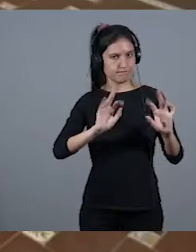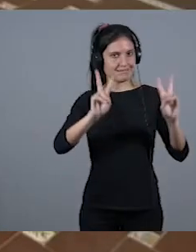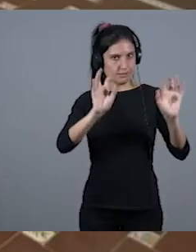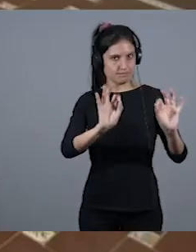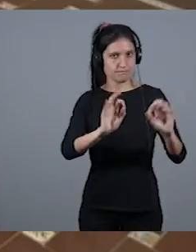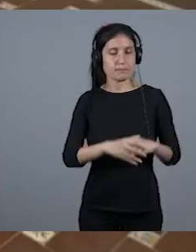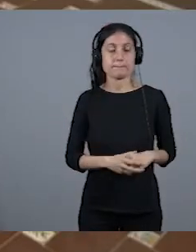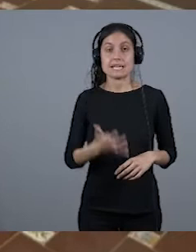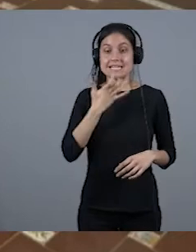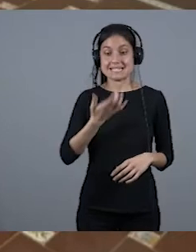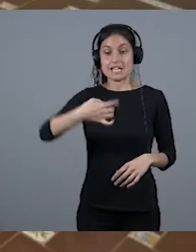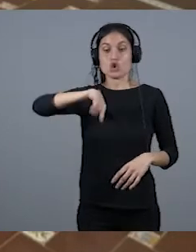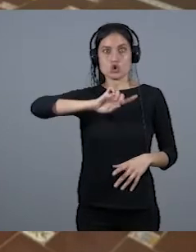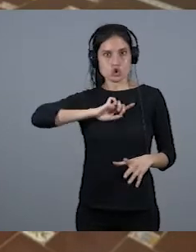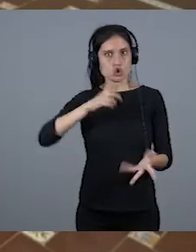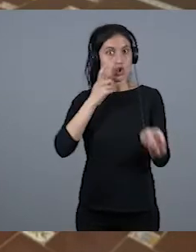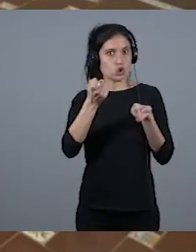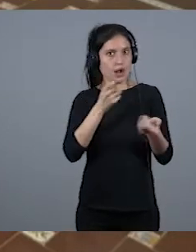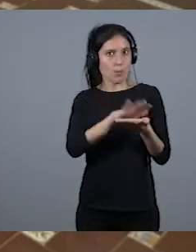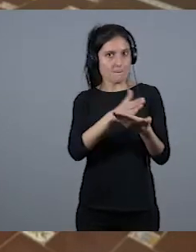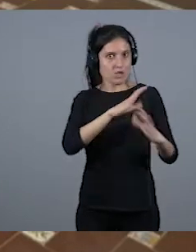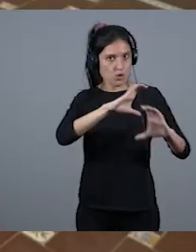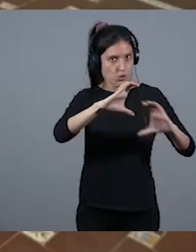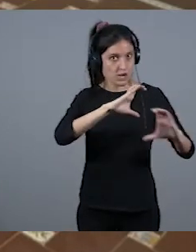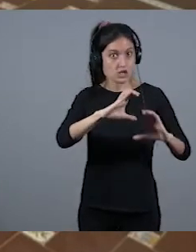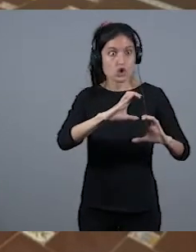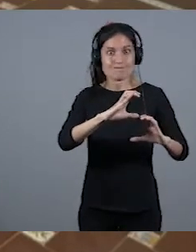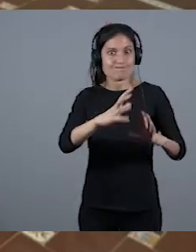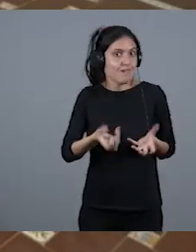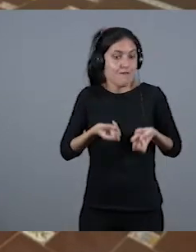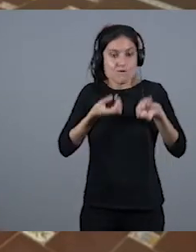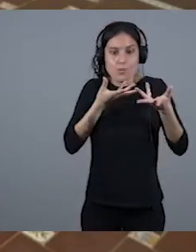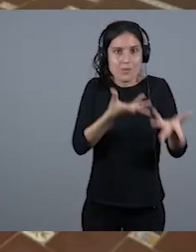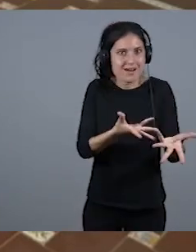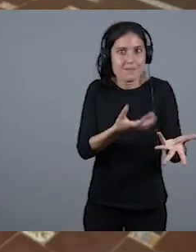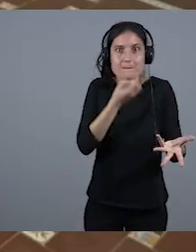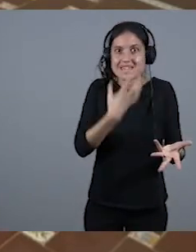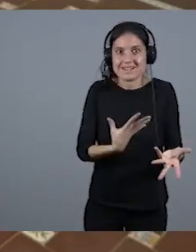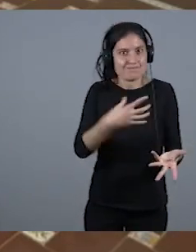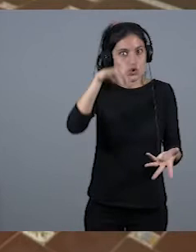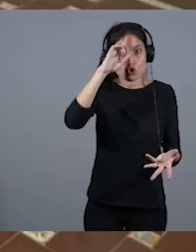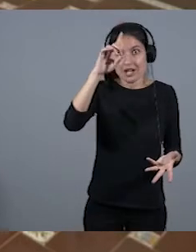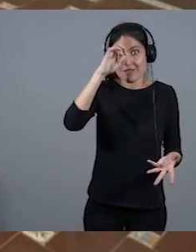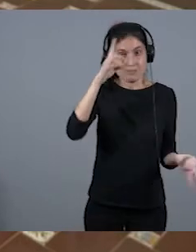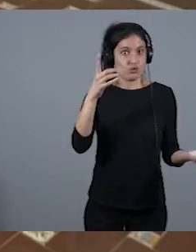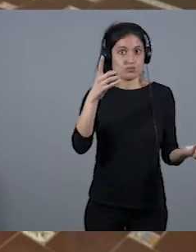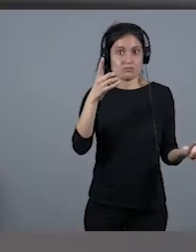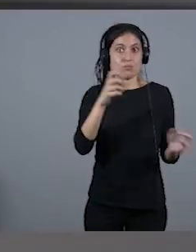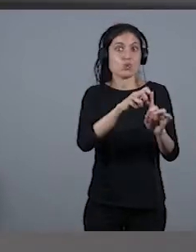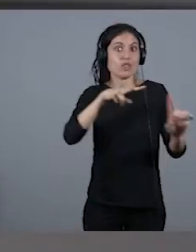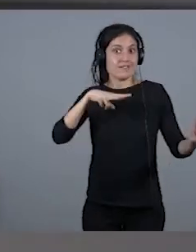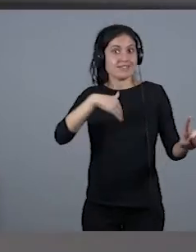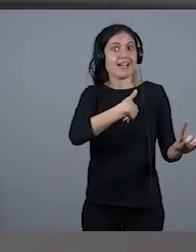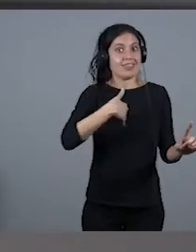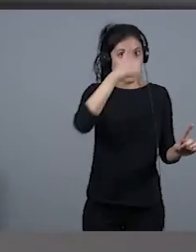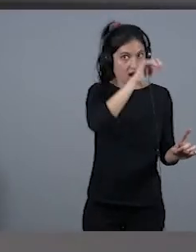que estamos al frente de los medios de comunicación no sabemos informar con perspectiva de género y